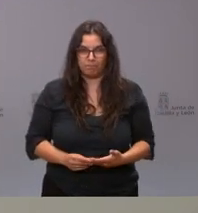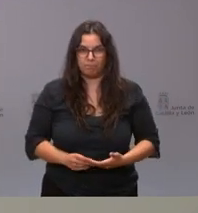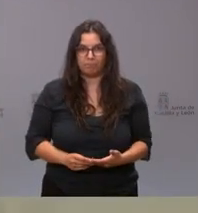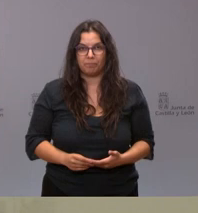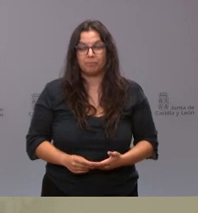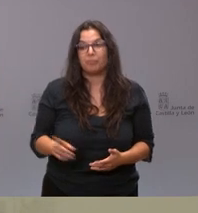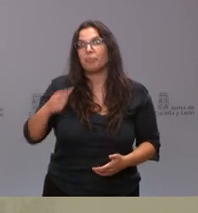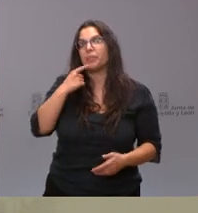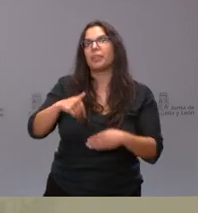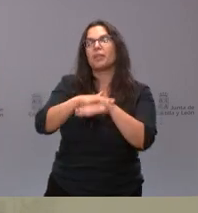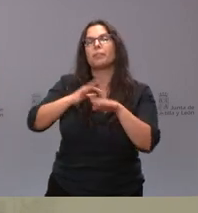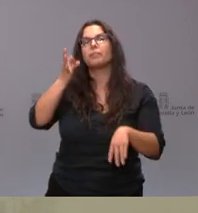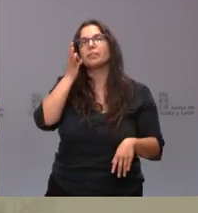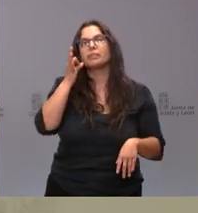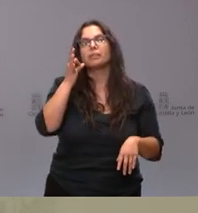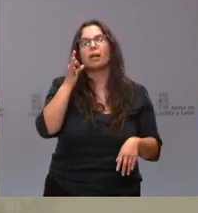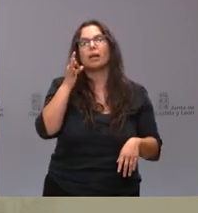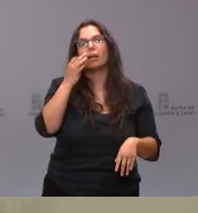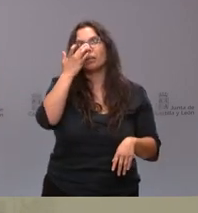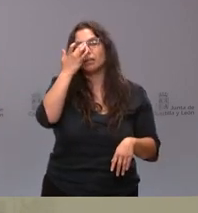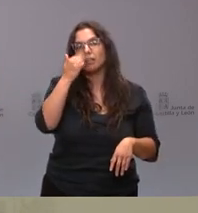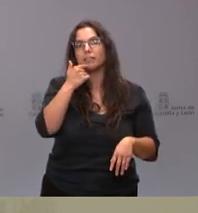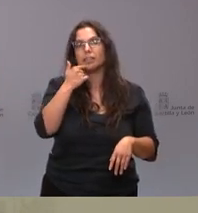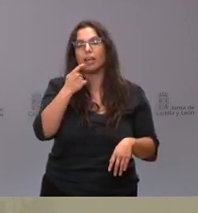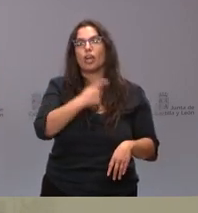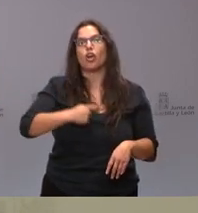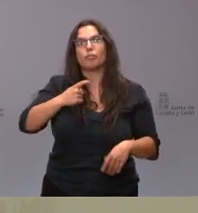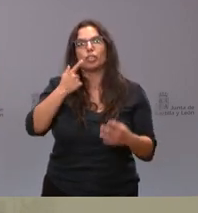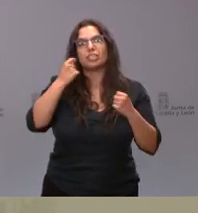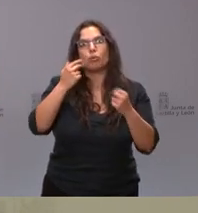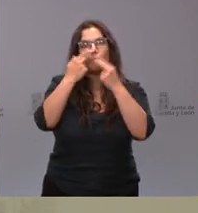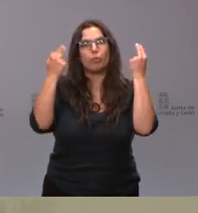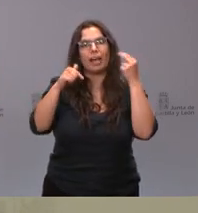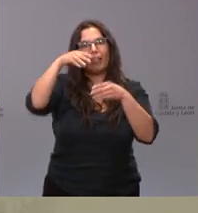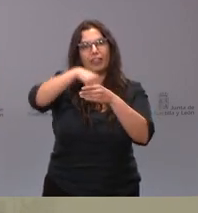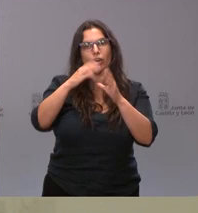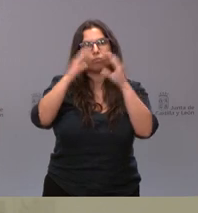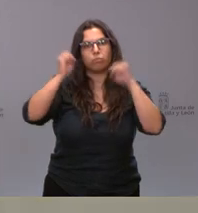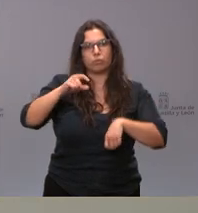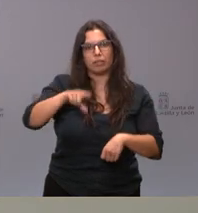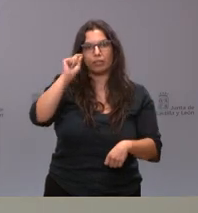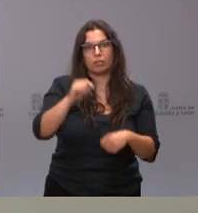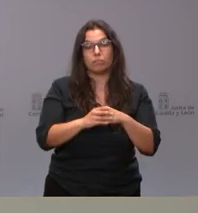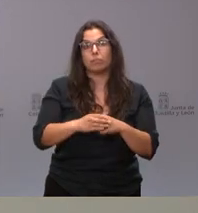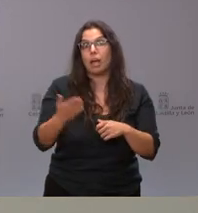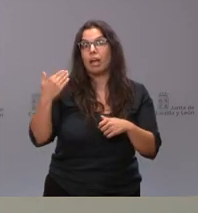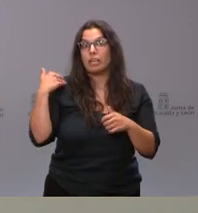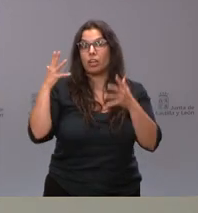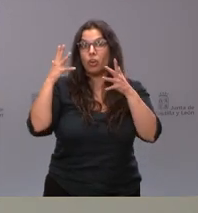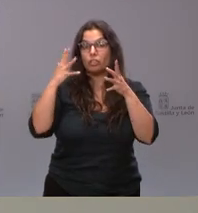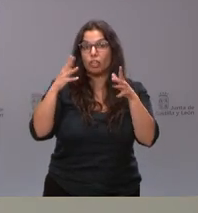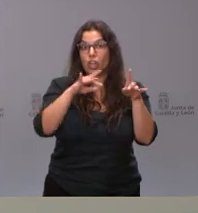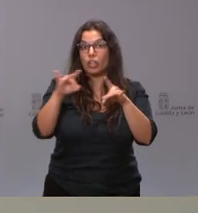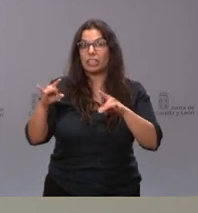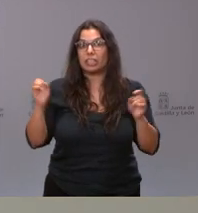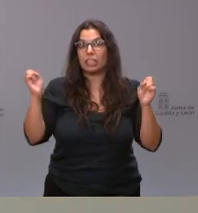Ella dice que, bueno, que esa decisión se tomó la ministra en la Comisión de Salud Pública. Pues, ayer hubo Consejo Interterritorial.